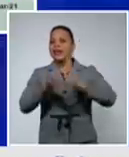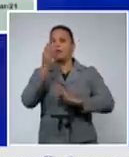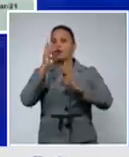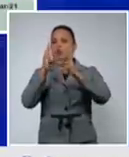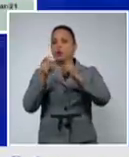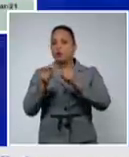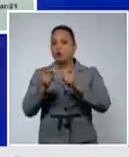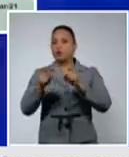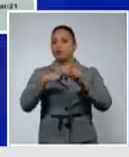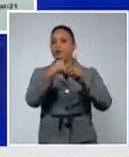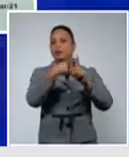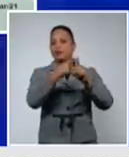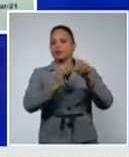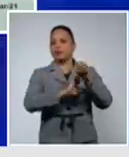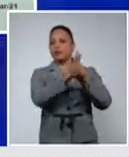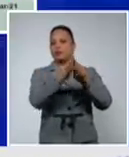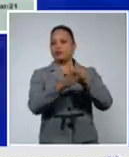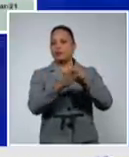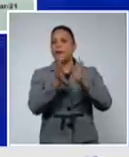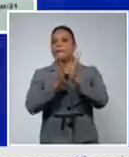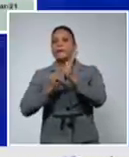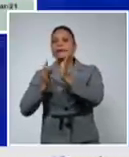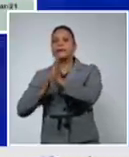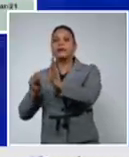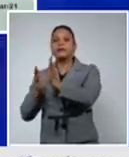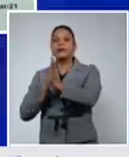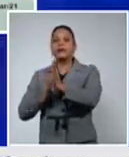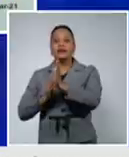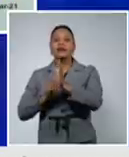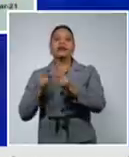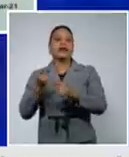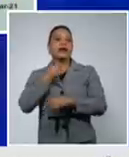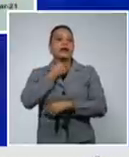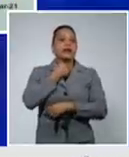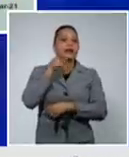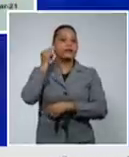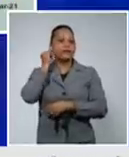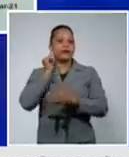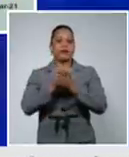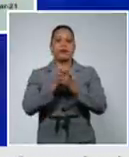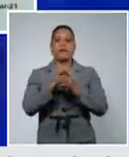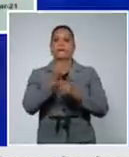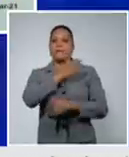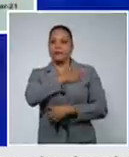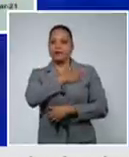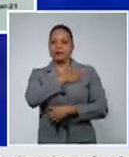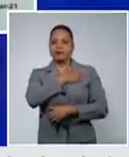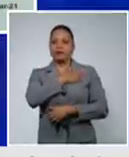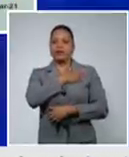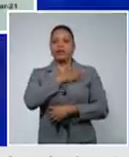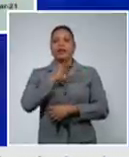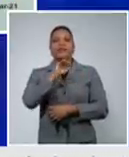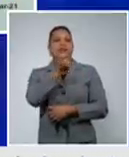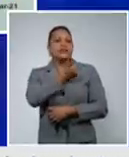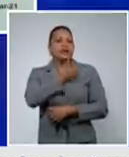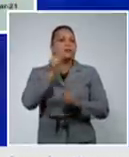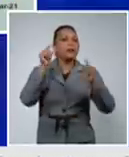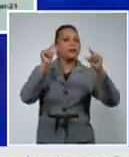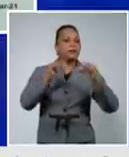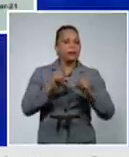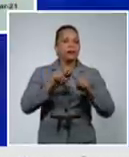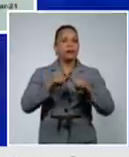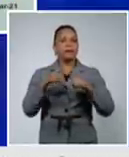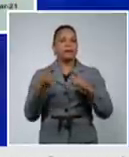tenido en los meses de enero febrero marzo ya diciembre un poquito incremento pero fundamentalmente